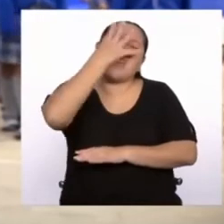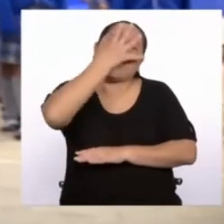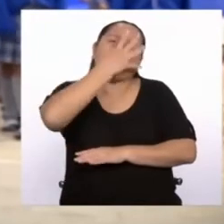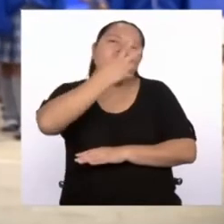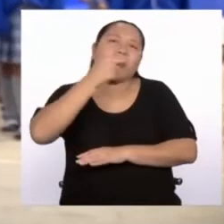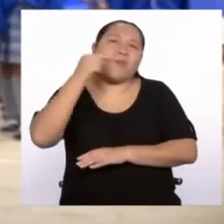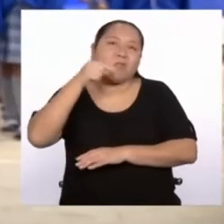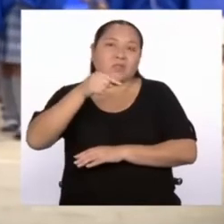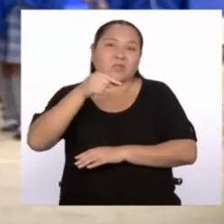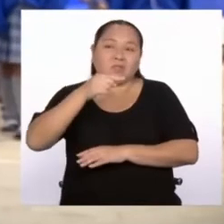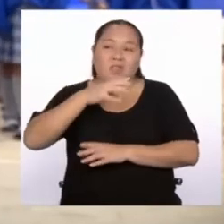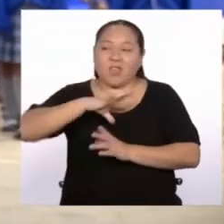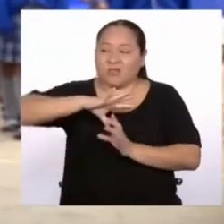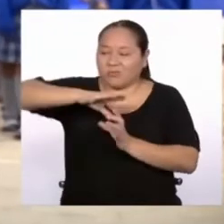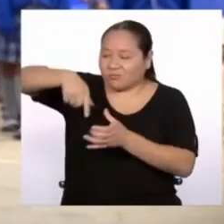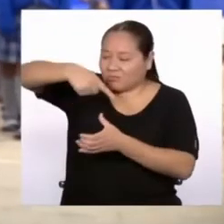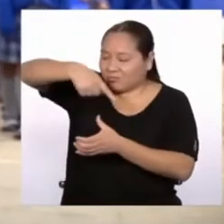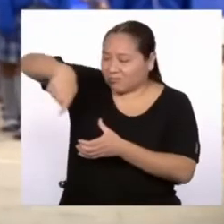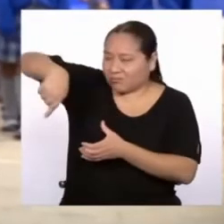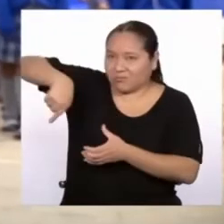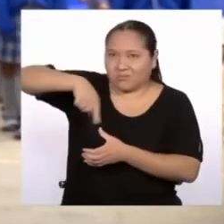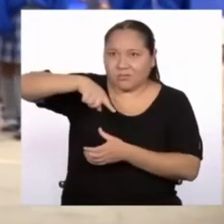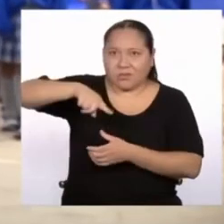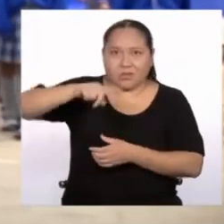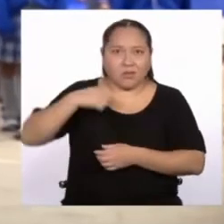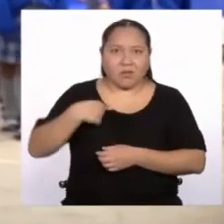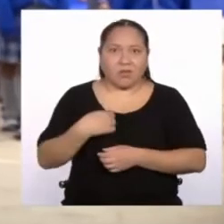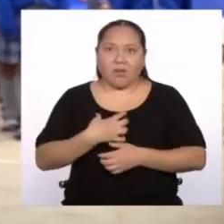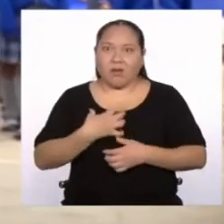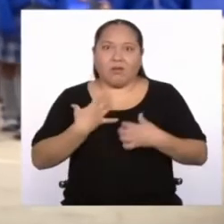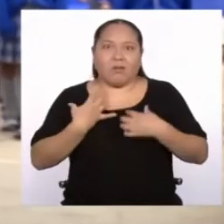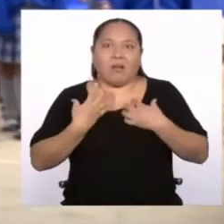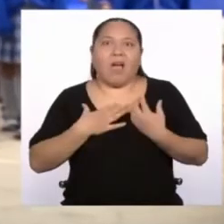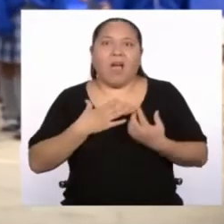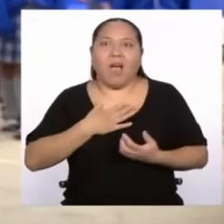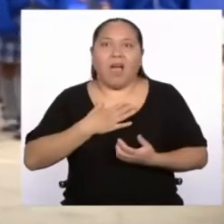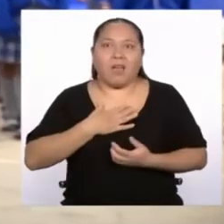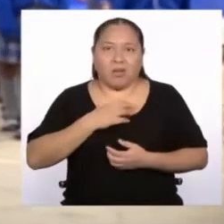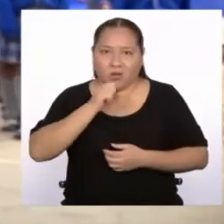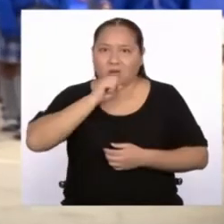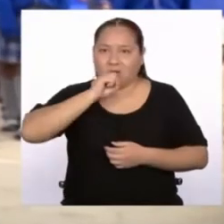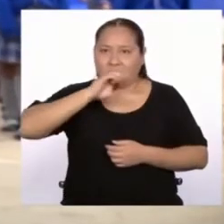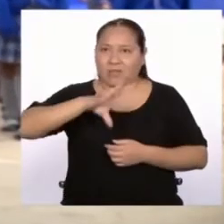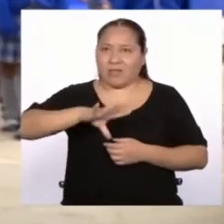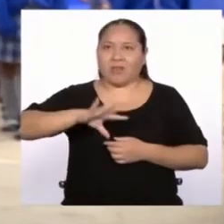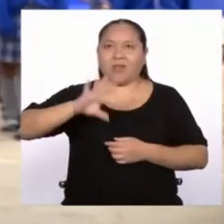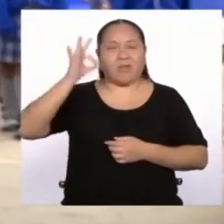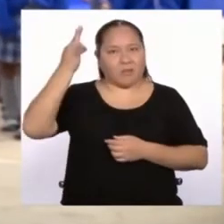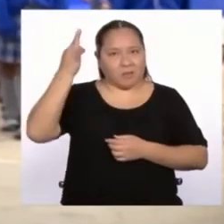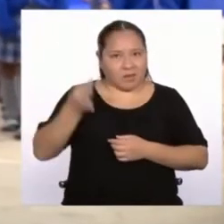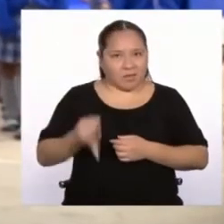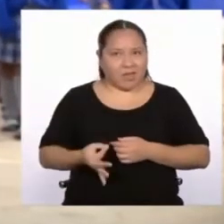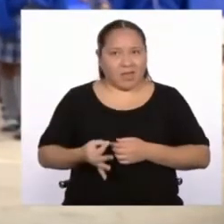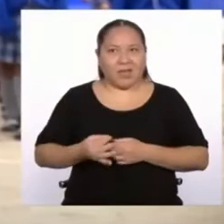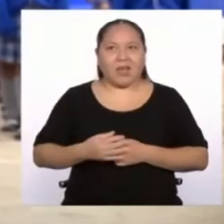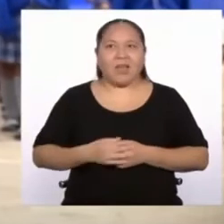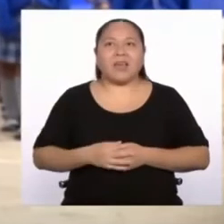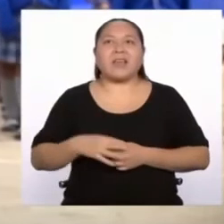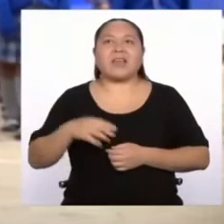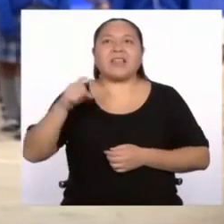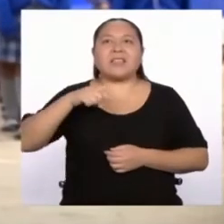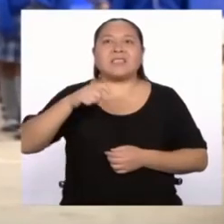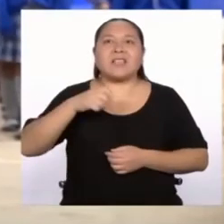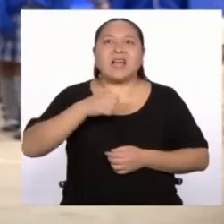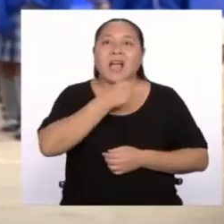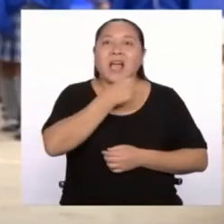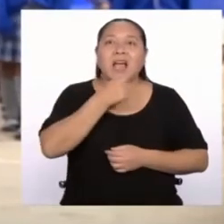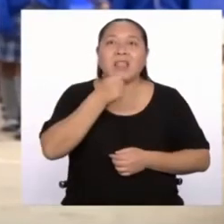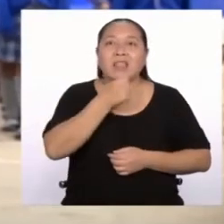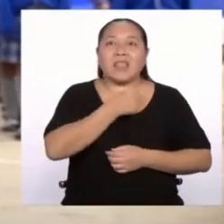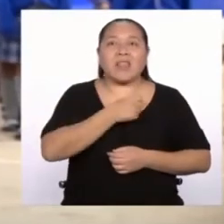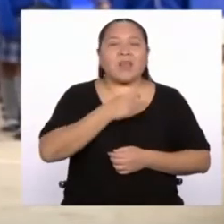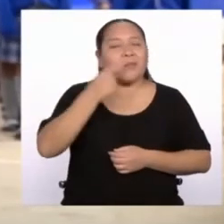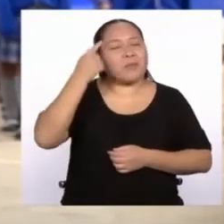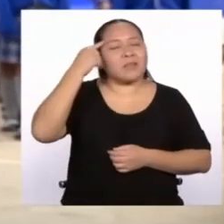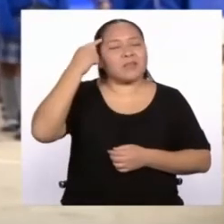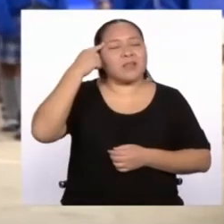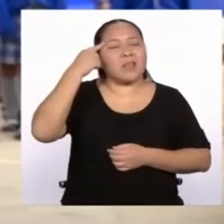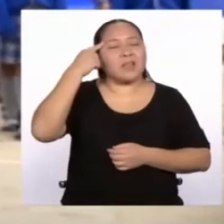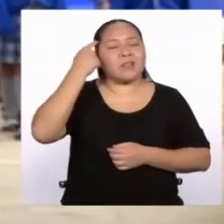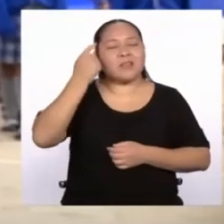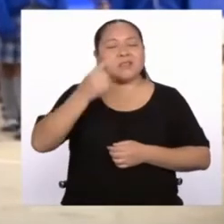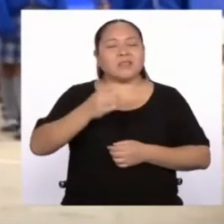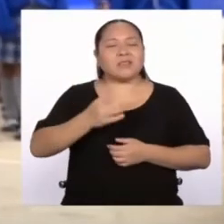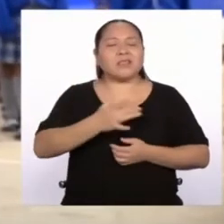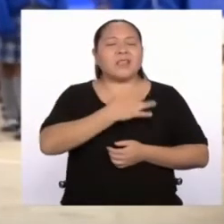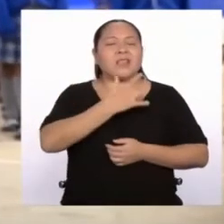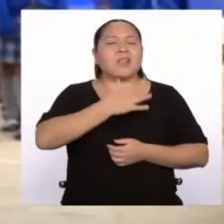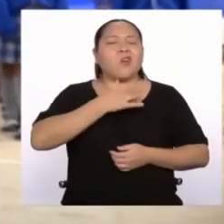mundo. Y esto lo decimos sin chauvinismos, lo juro. Cada vez que nos toque cantarlo, hagámoslo llenos